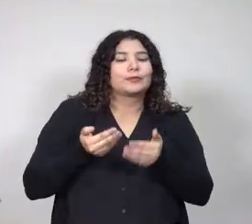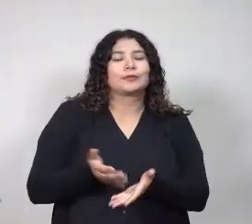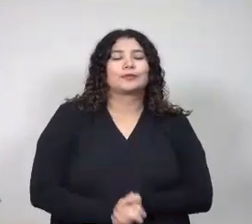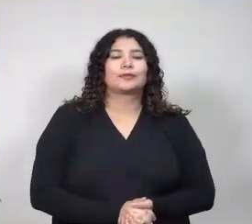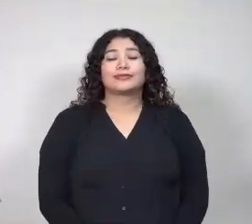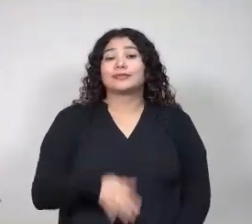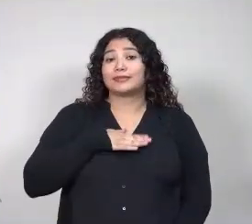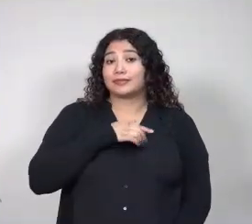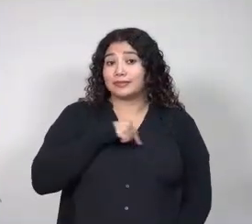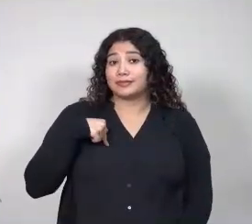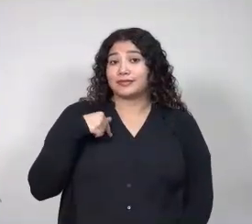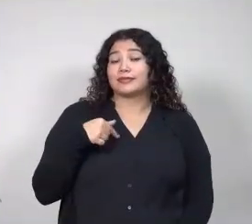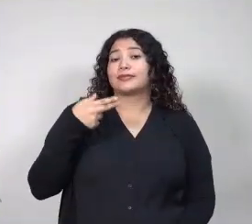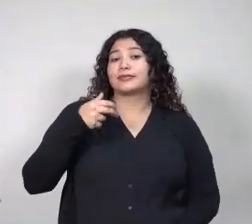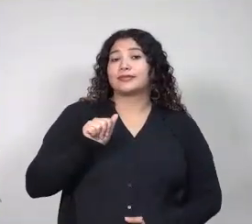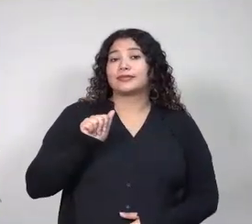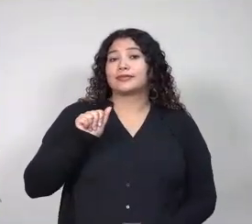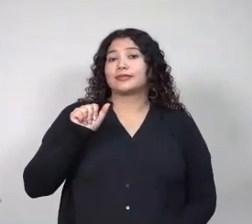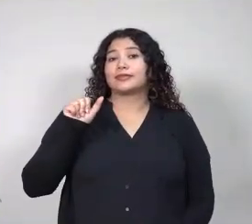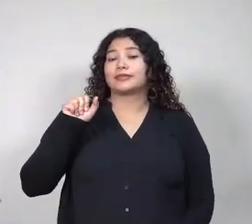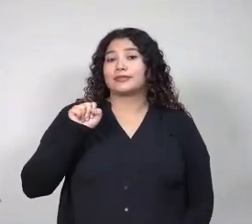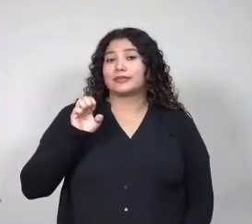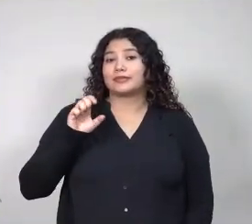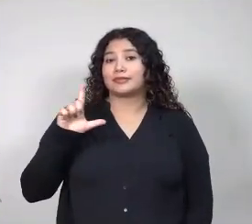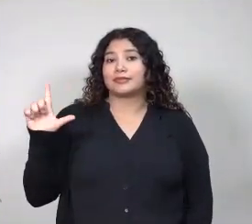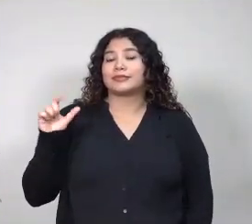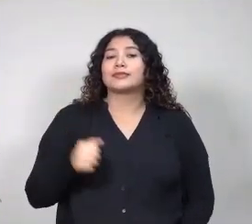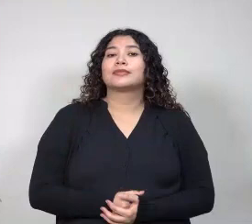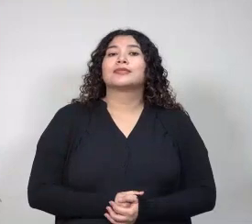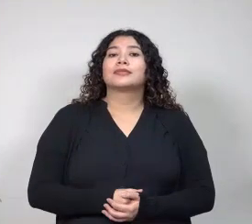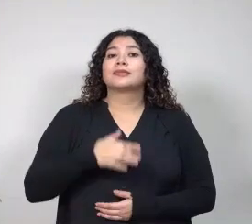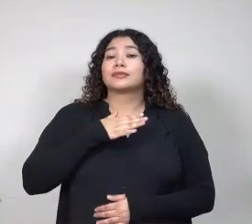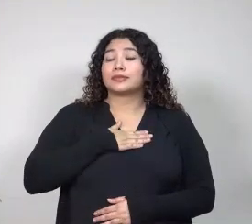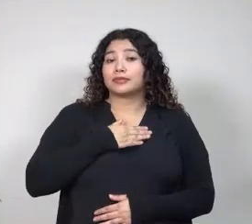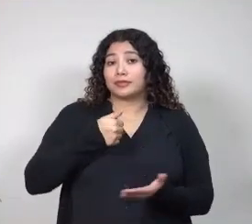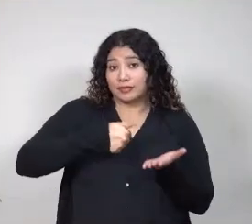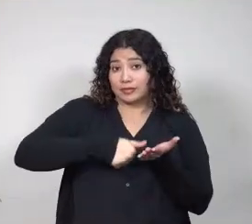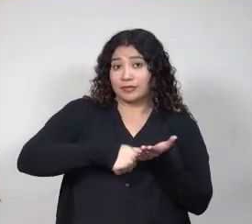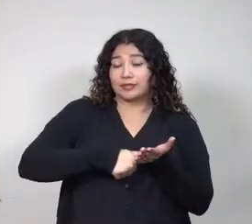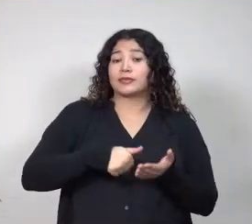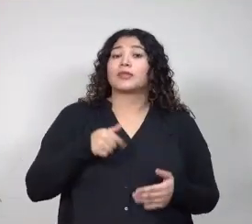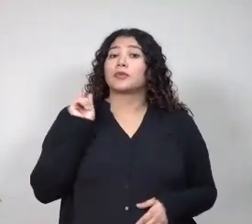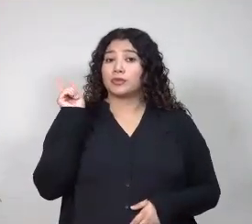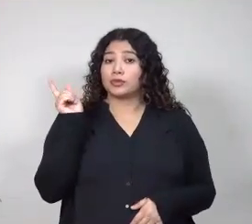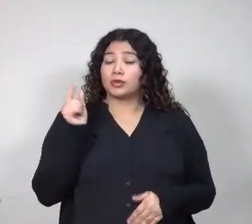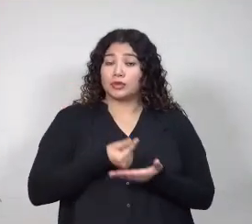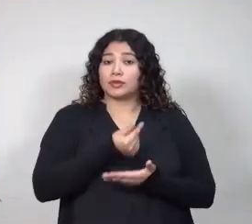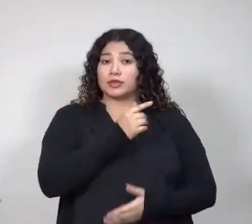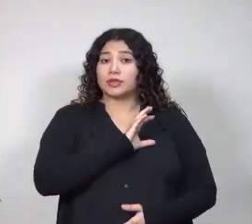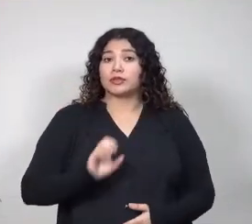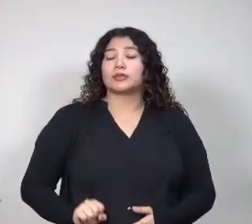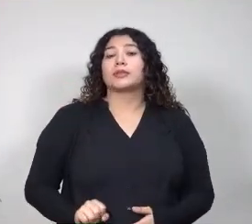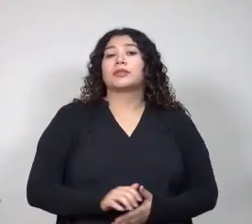es Geisel Estefania Alvarado Aguilar, soy abogado y notario, docente de la Universidad de El Salvador. Nosotros como docentes no